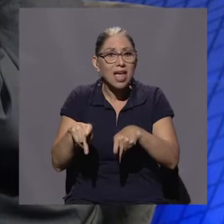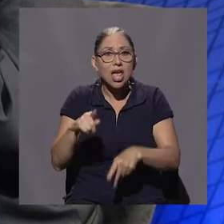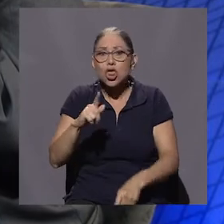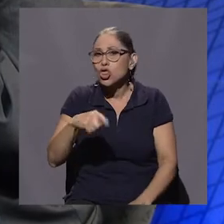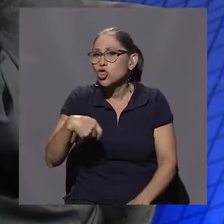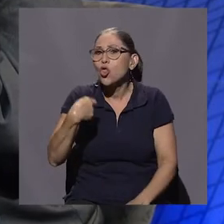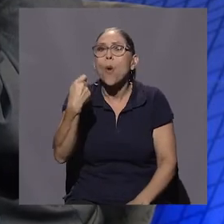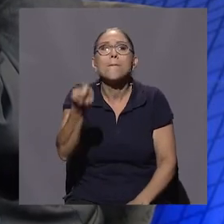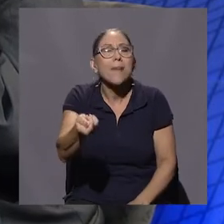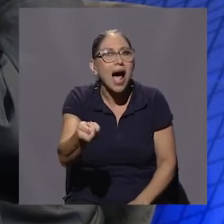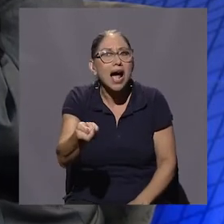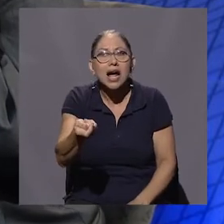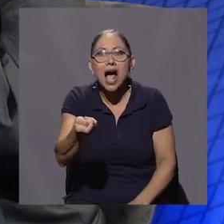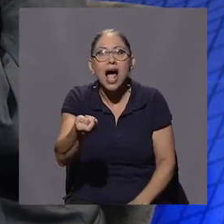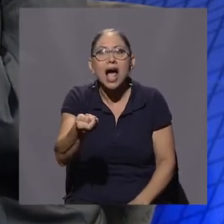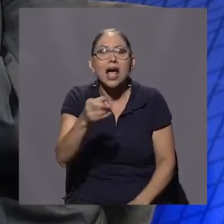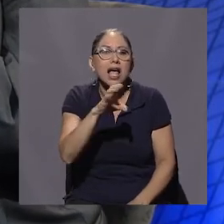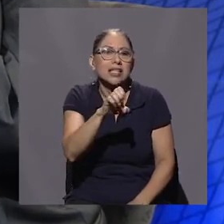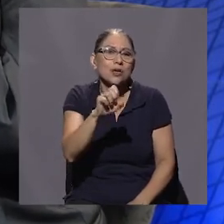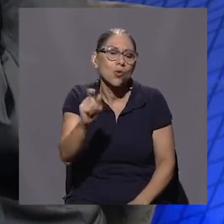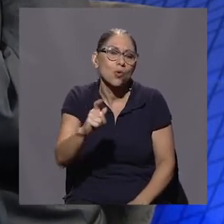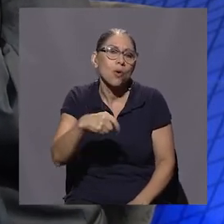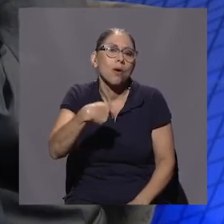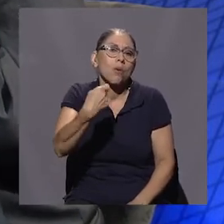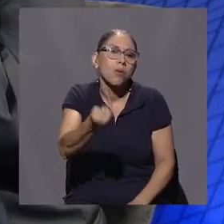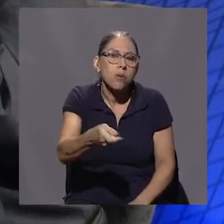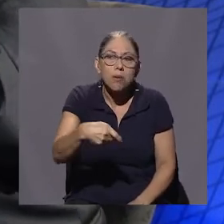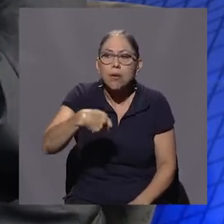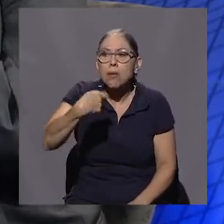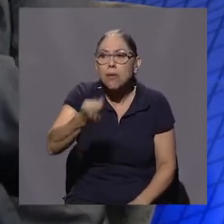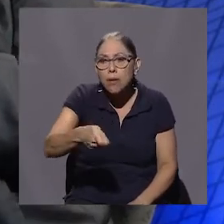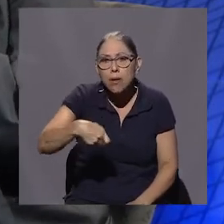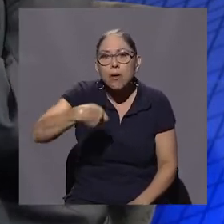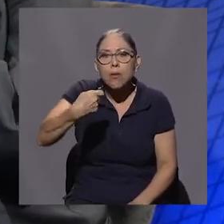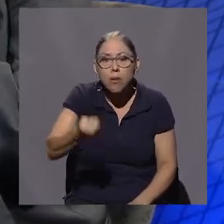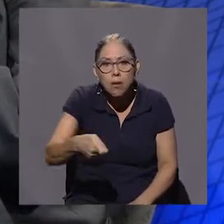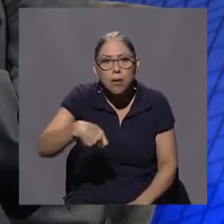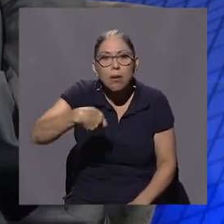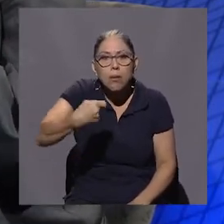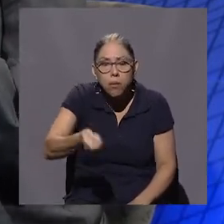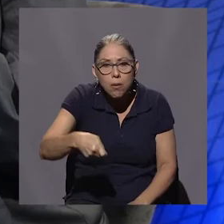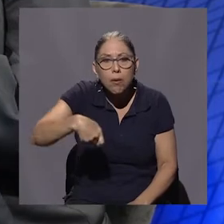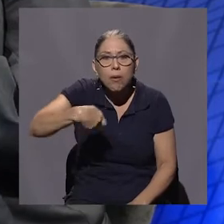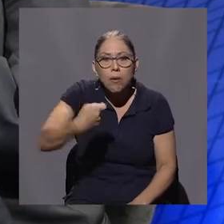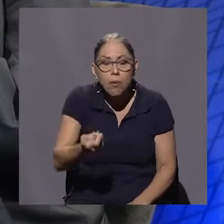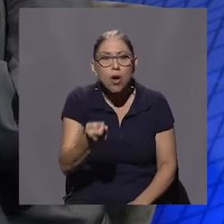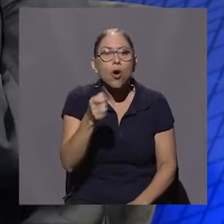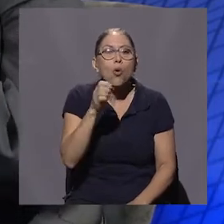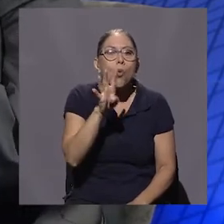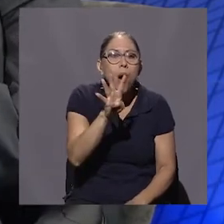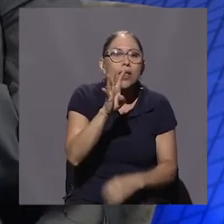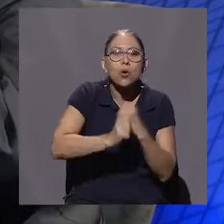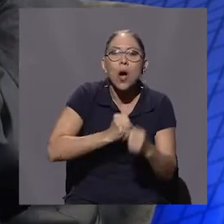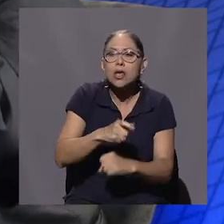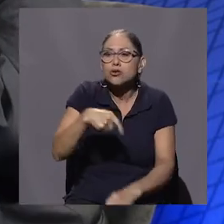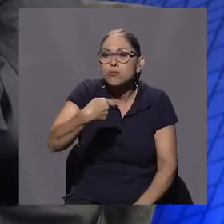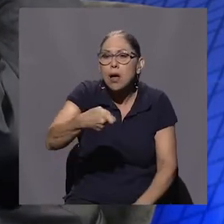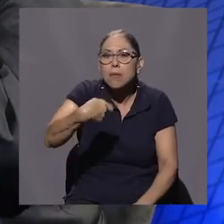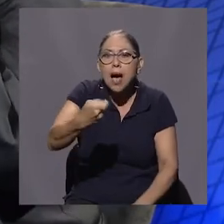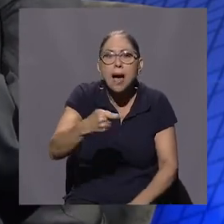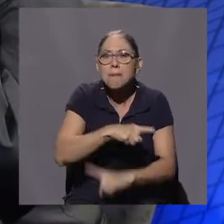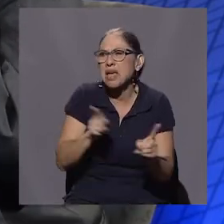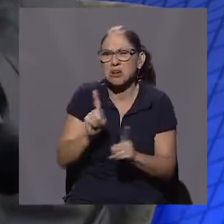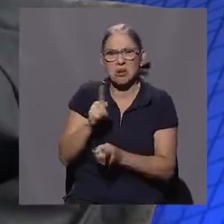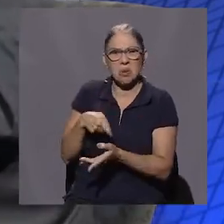un mes, no dos, no tres meses, sino cuatro, cinco años, y sigue funcionando? O que haya empresas